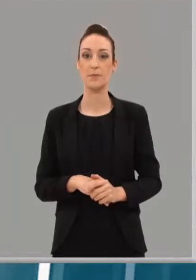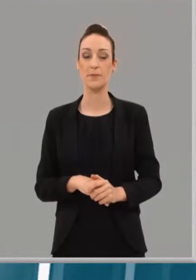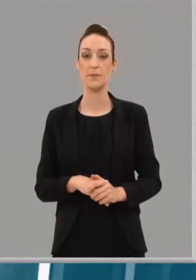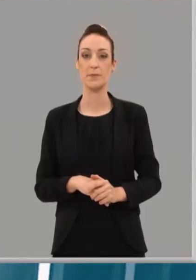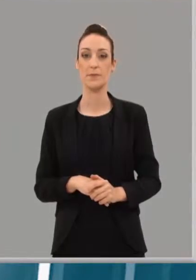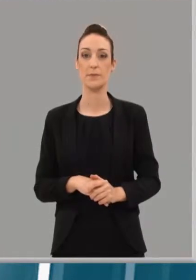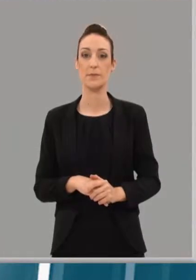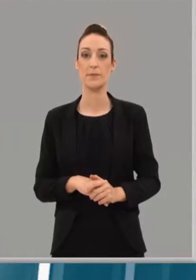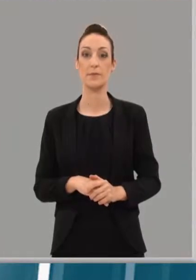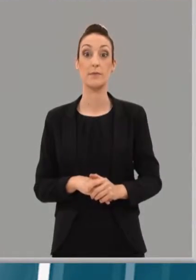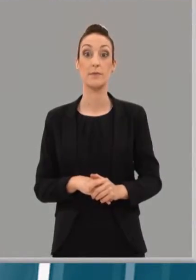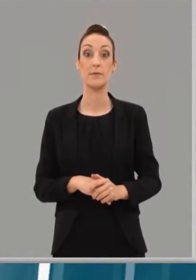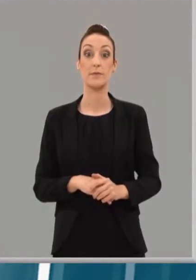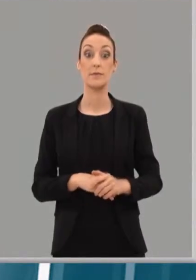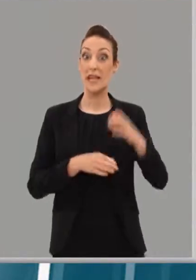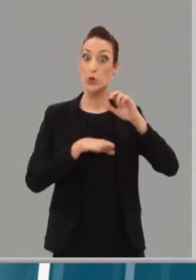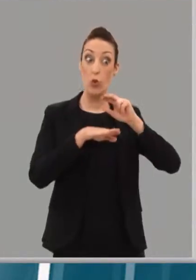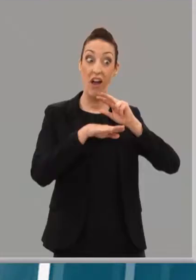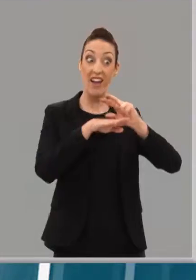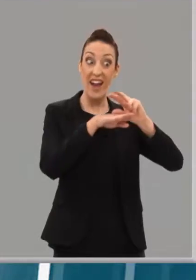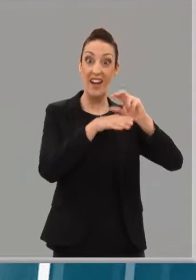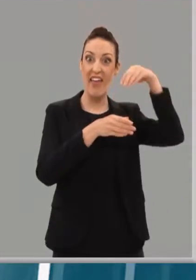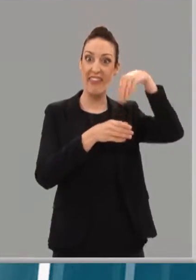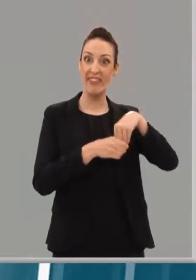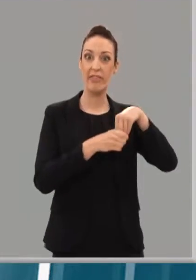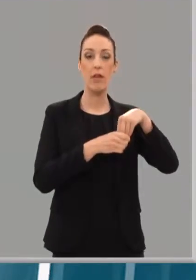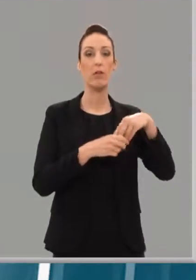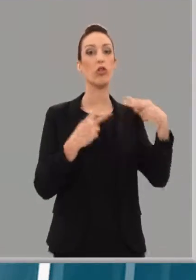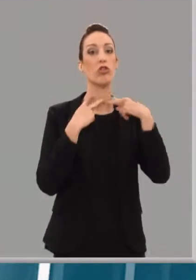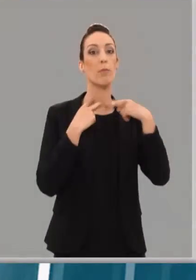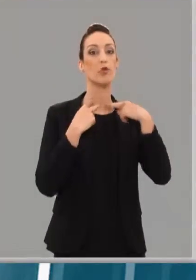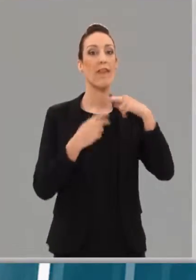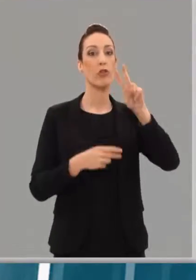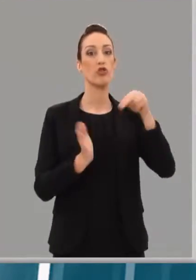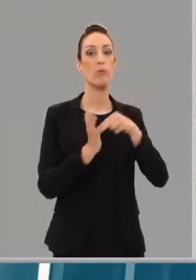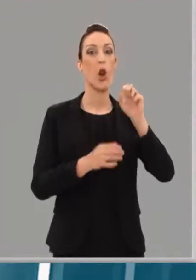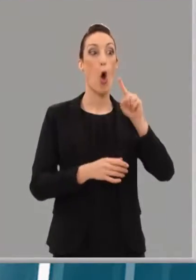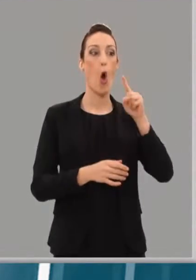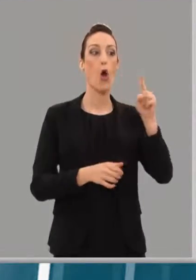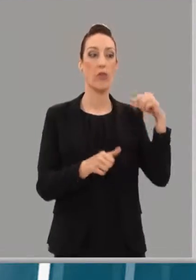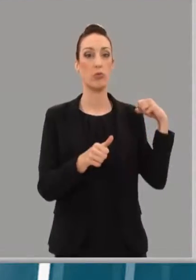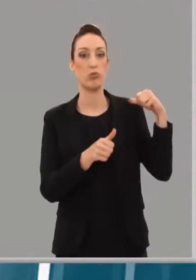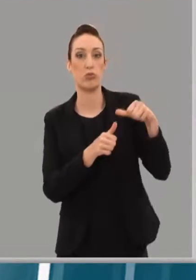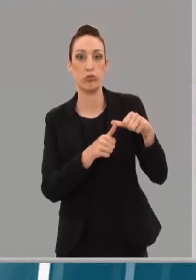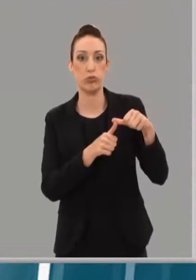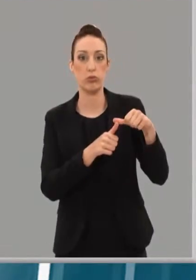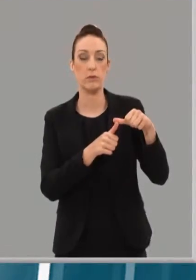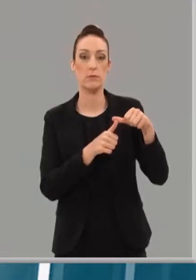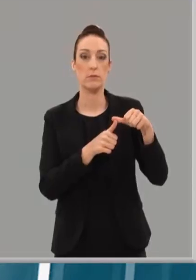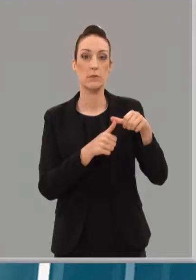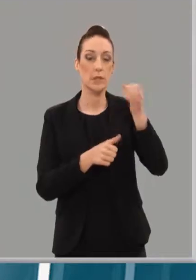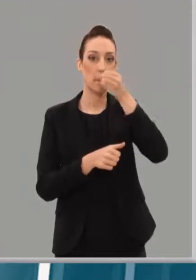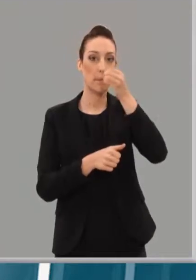Su carrera en el PSOE ha sido meteórica. Diputada regional desde 2011, forma parte de la Ejecutiva Federal del partido.